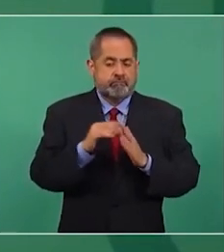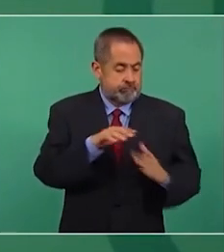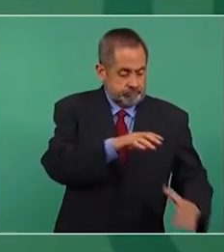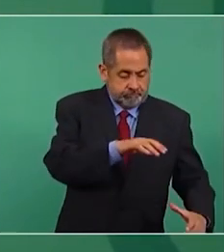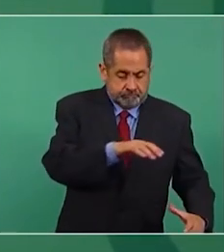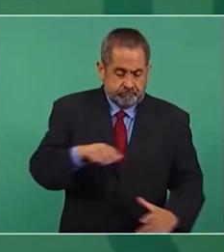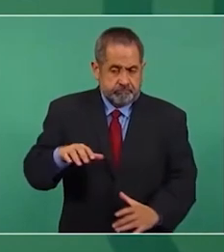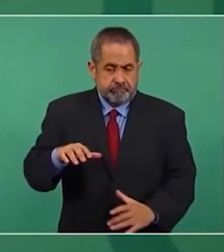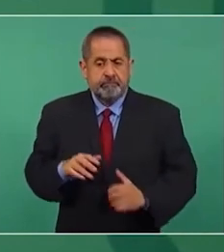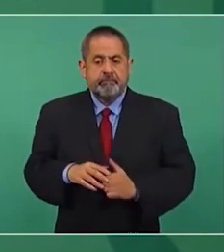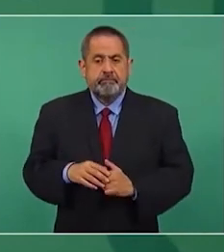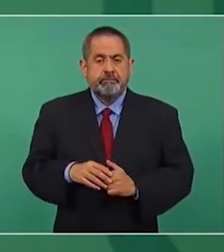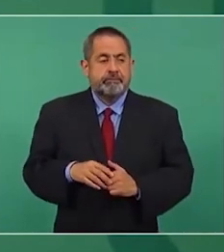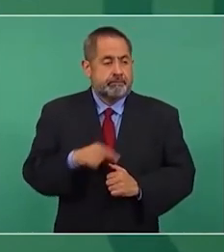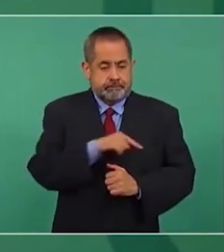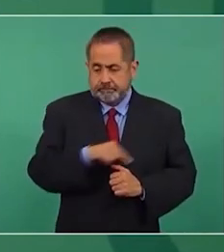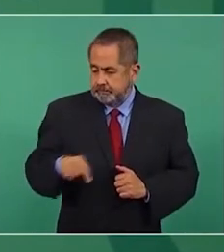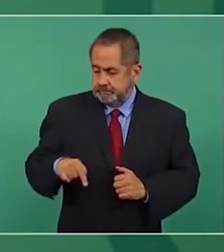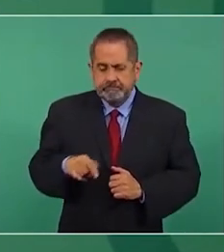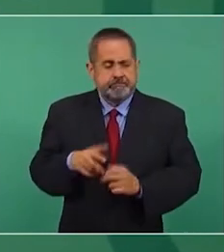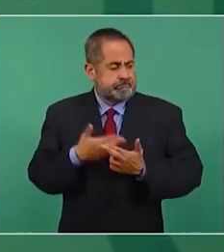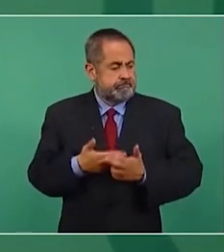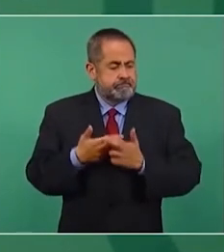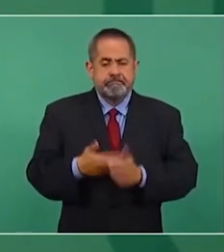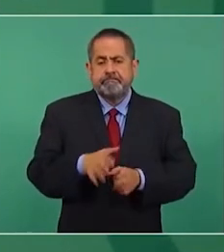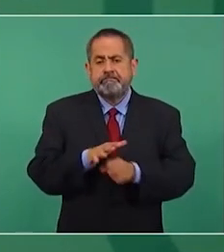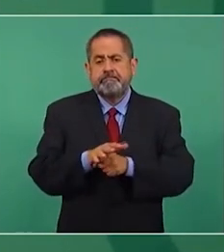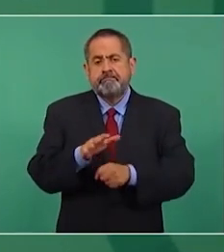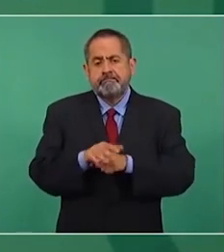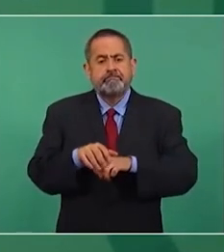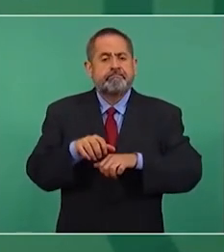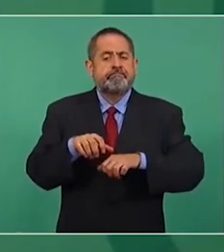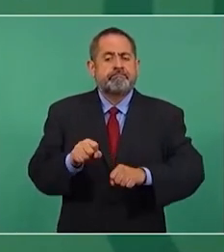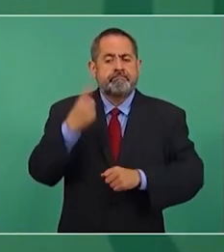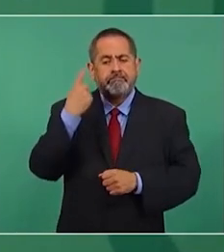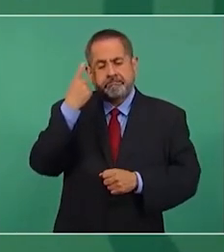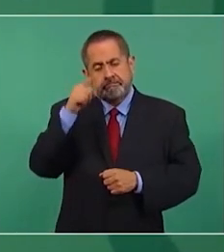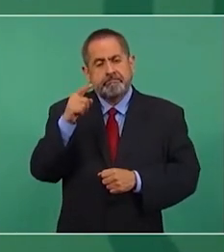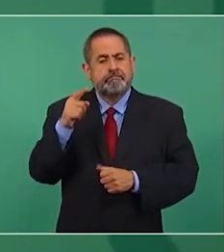nos alcancen para